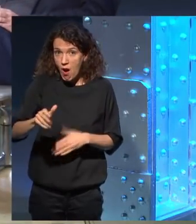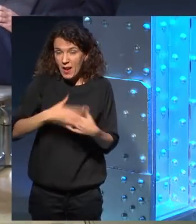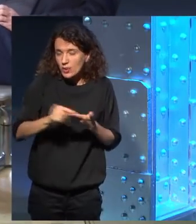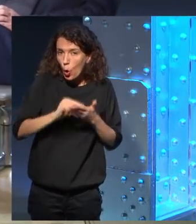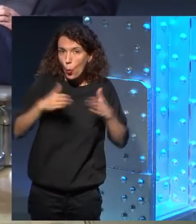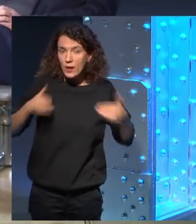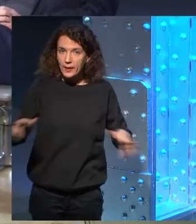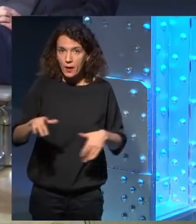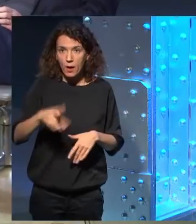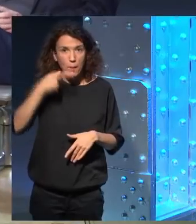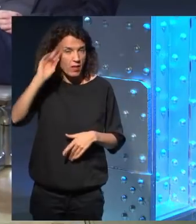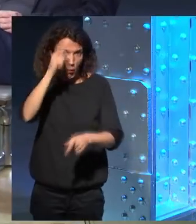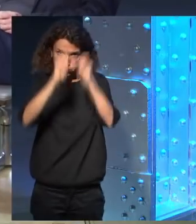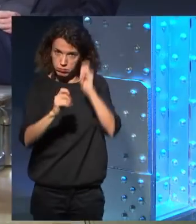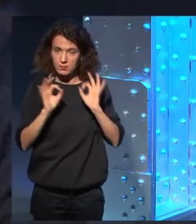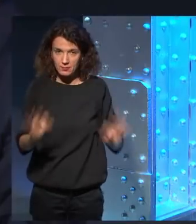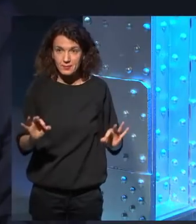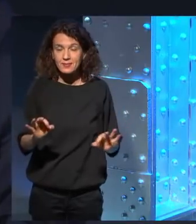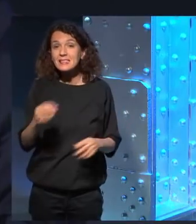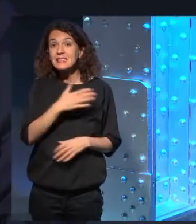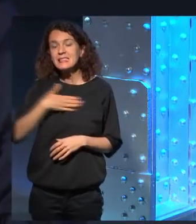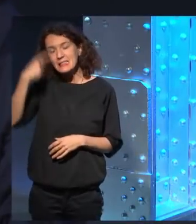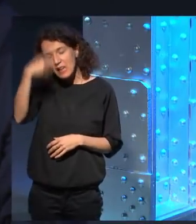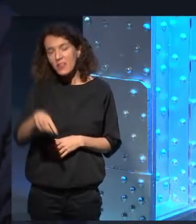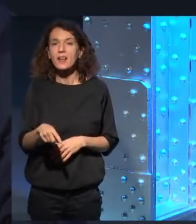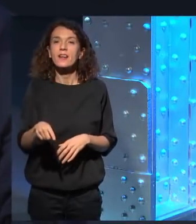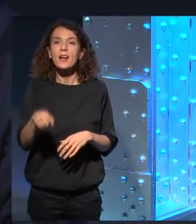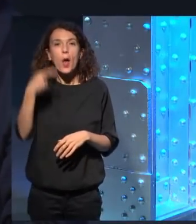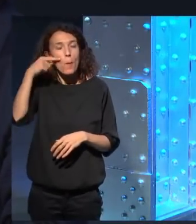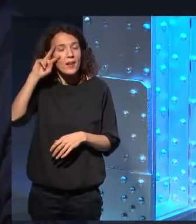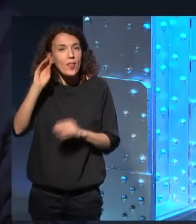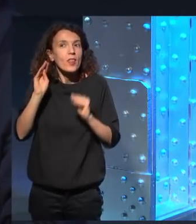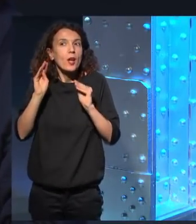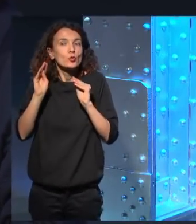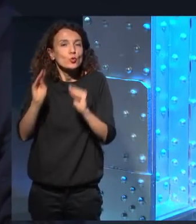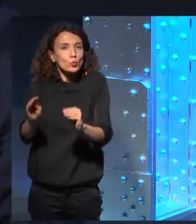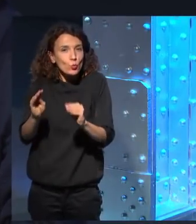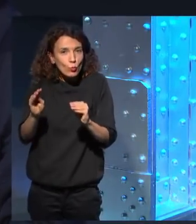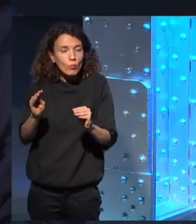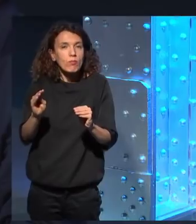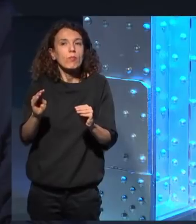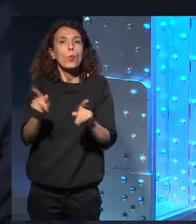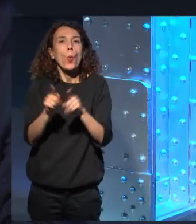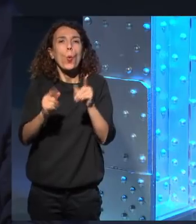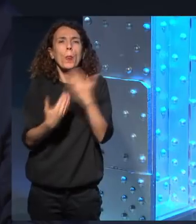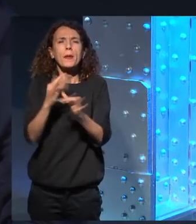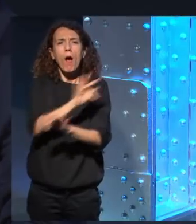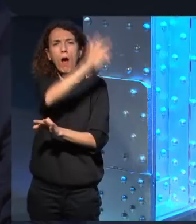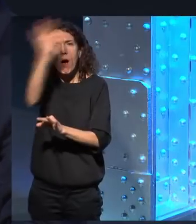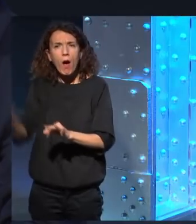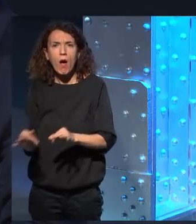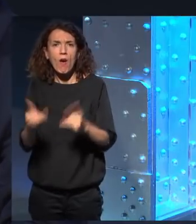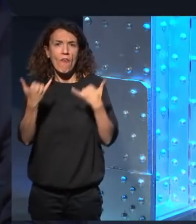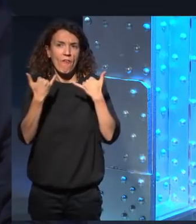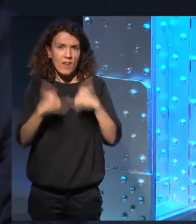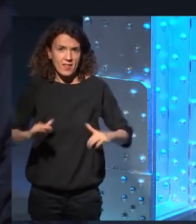Y me gustaría, lo primero saber es, esa experiencia de estar un día entero en una fiesta